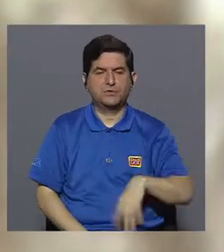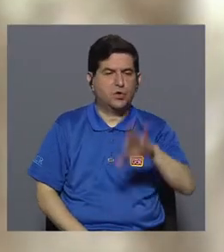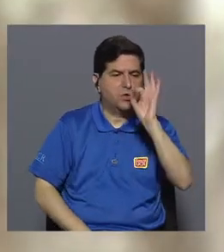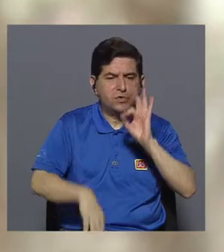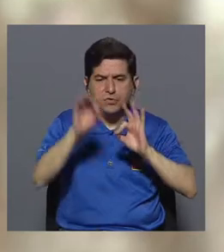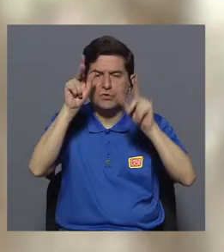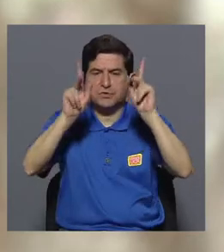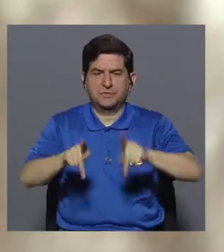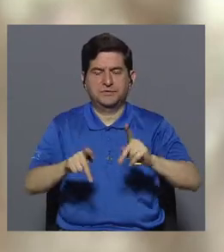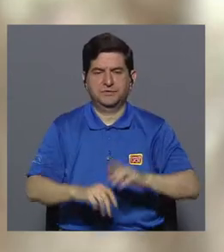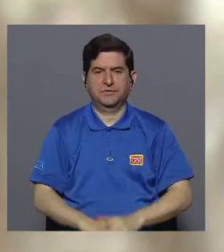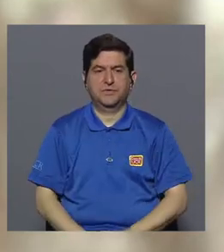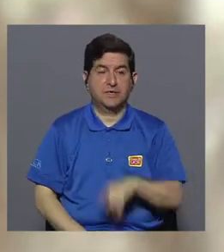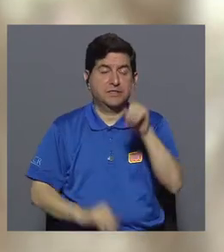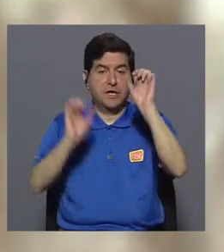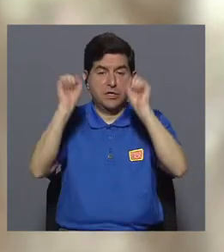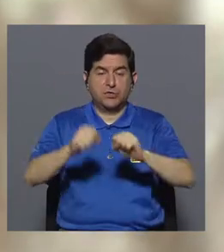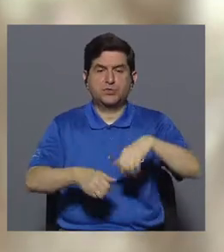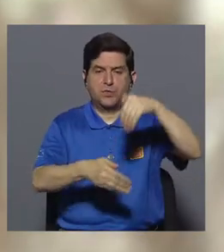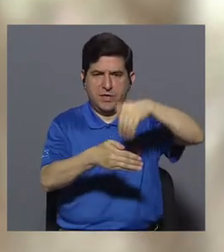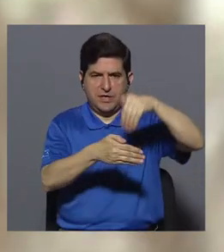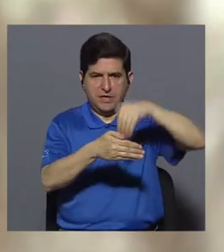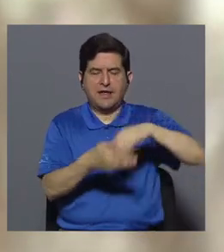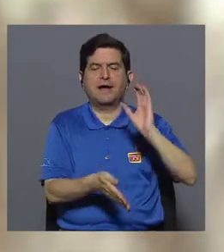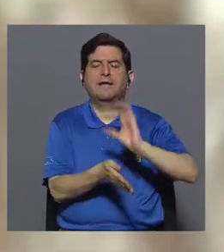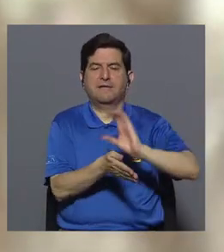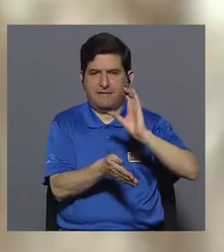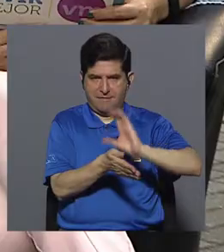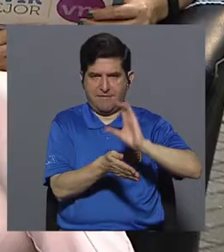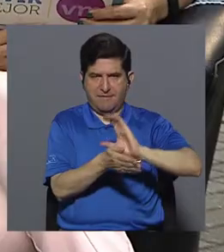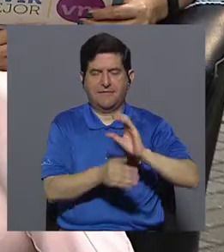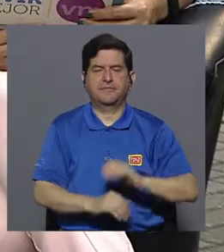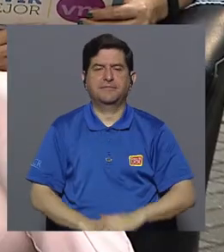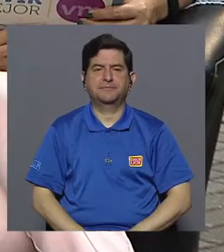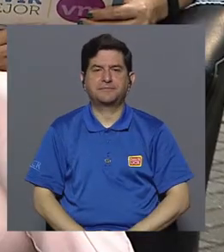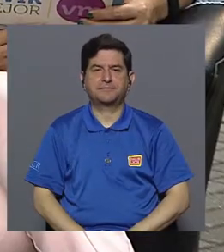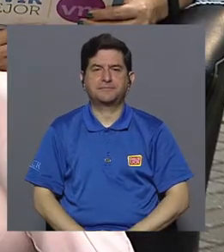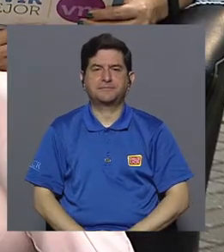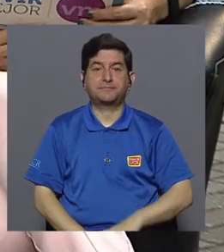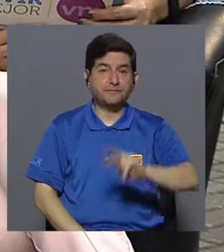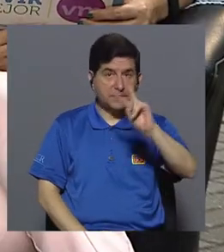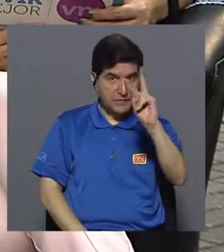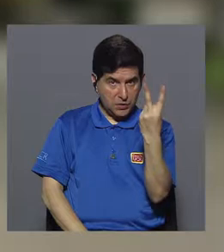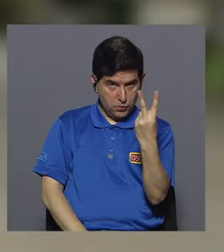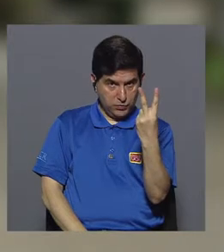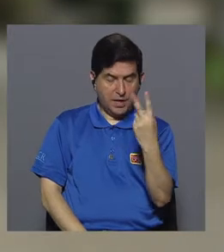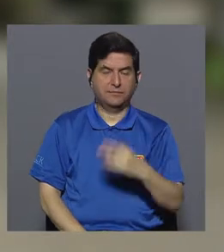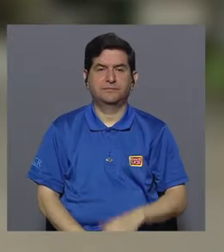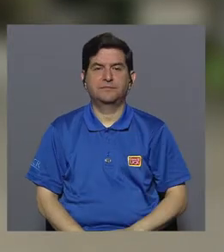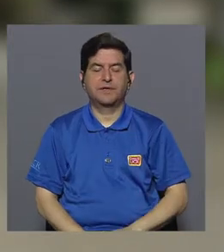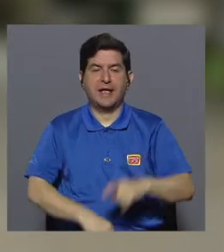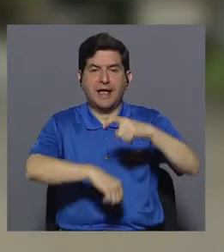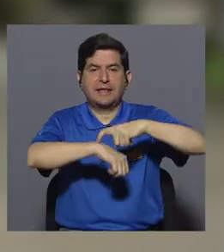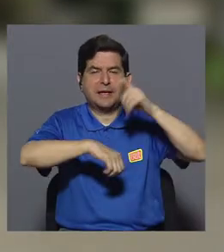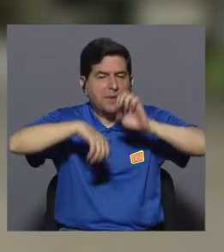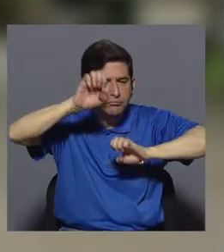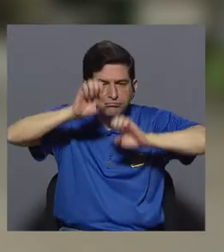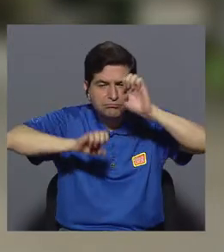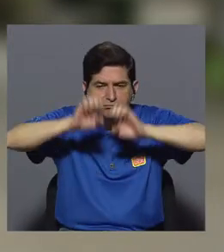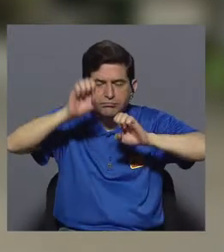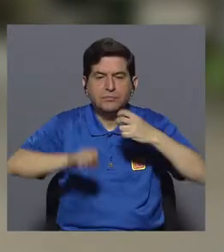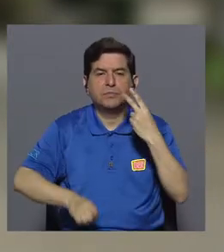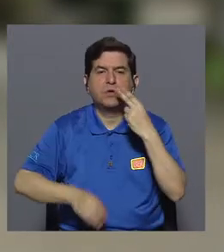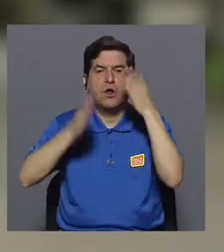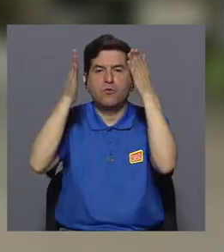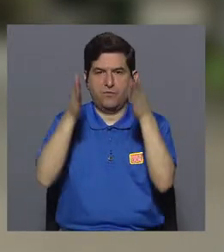tenemos que reclutar a los usuarios, ¿verdad? Que ellos se logren inscribir en la clínica y demás. La segunda fase se llama fase de